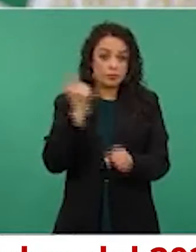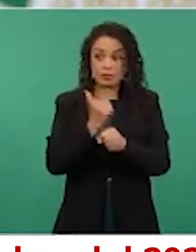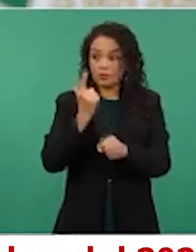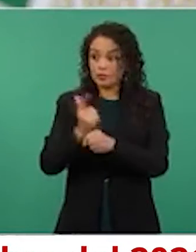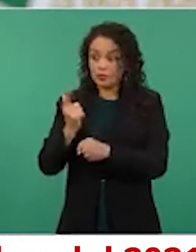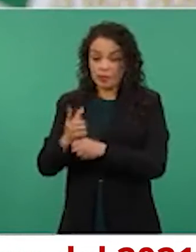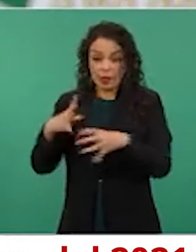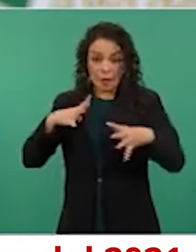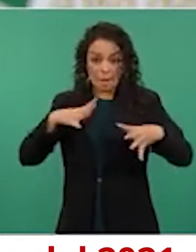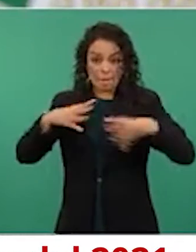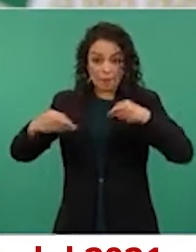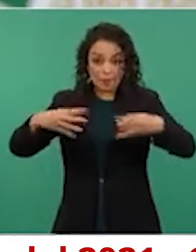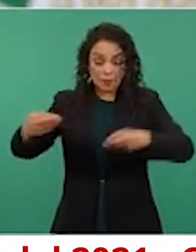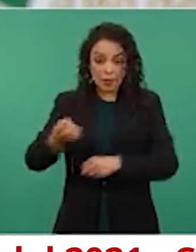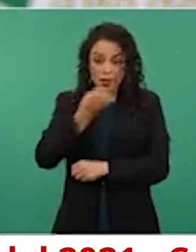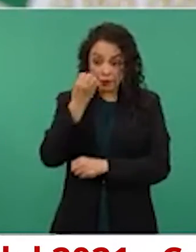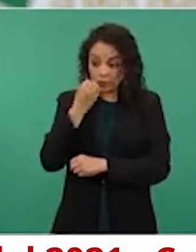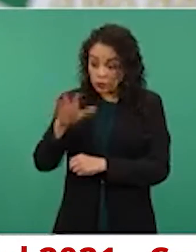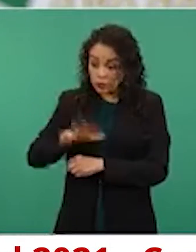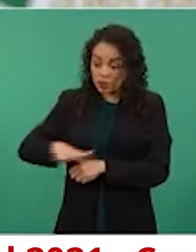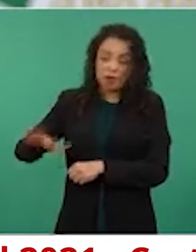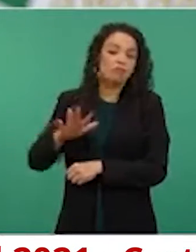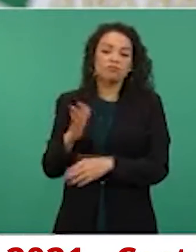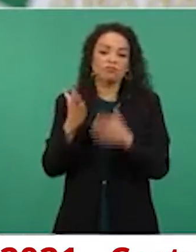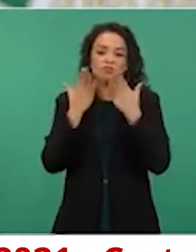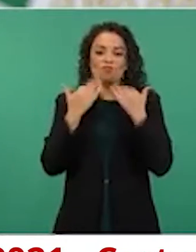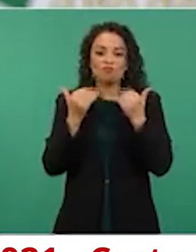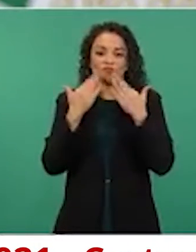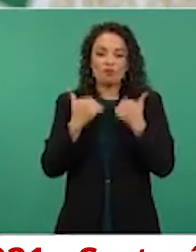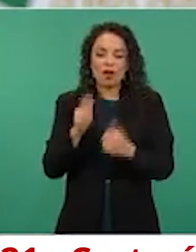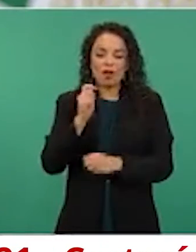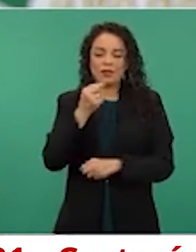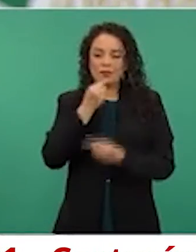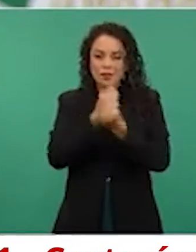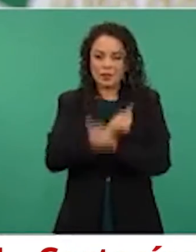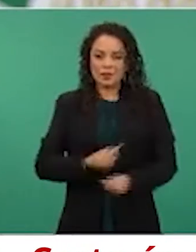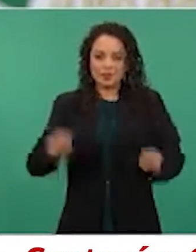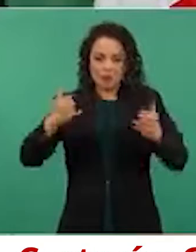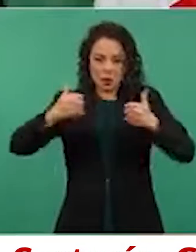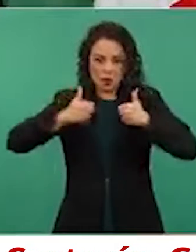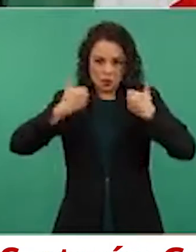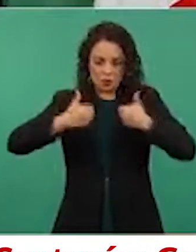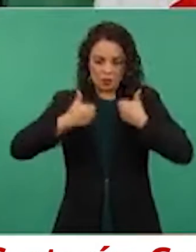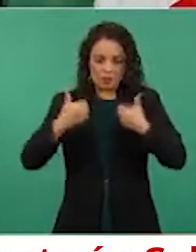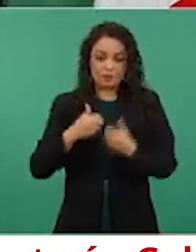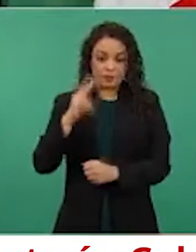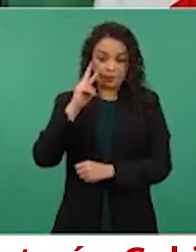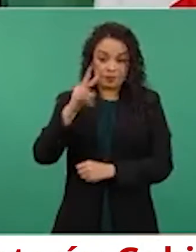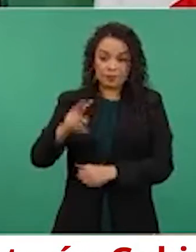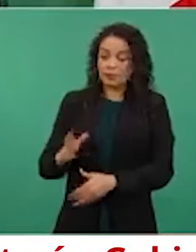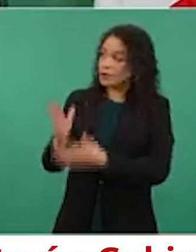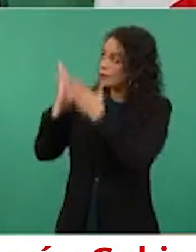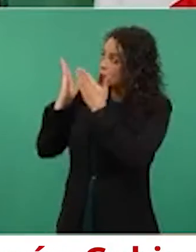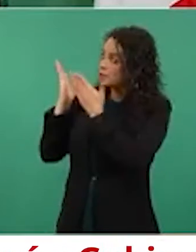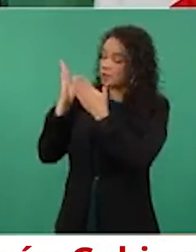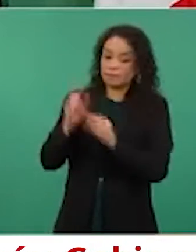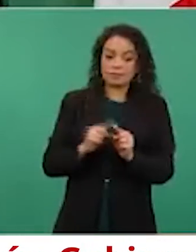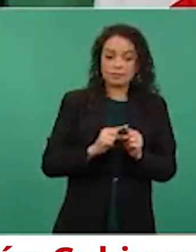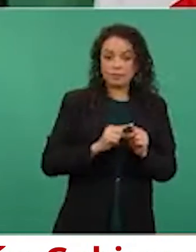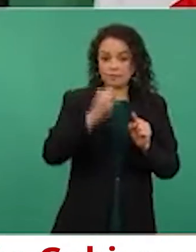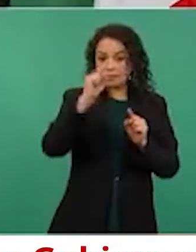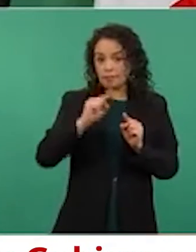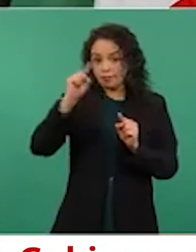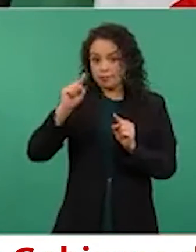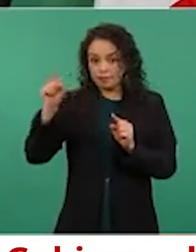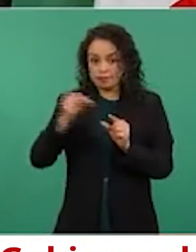comunidad escolar o en la población infantil y juvenil. Vemos en la gráfica que tenemos una reducción sostenida, como